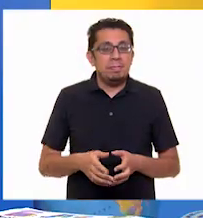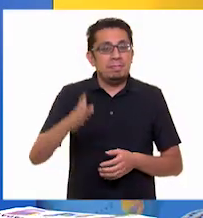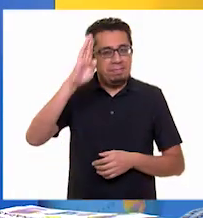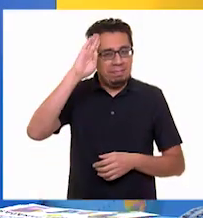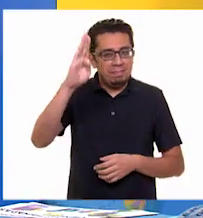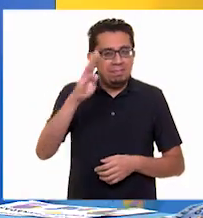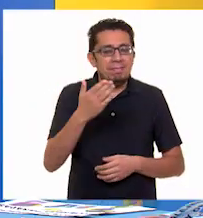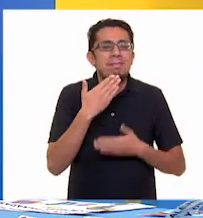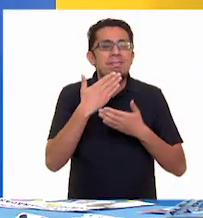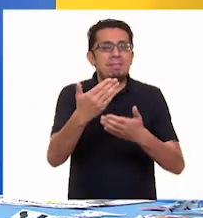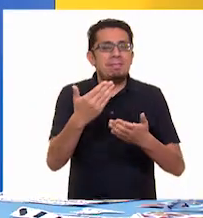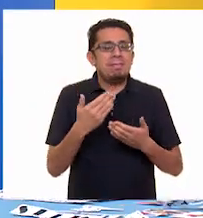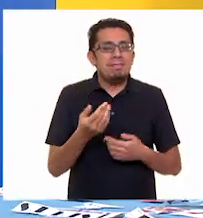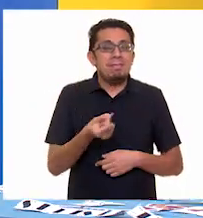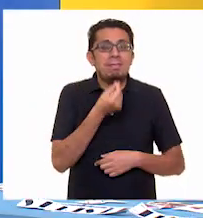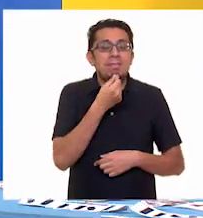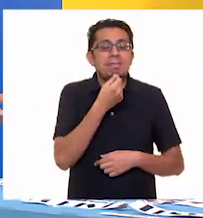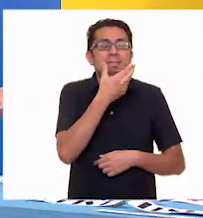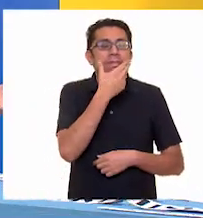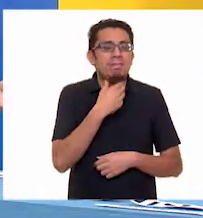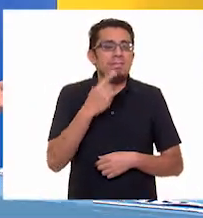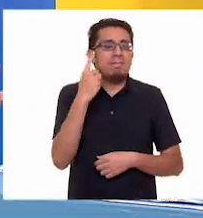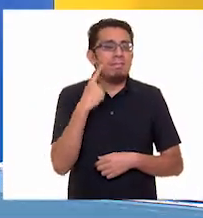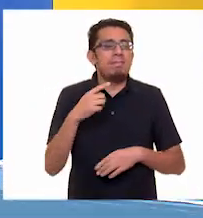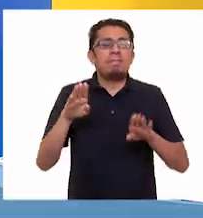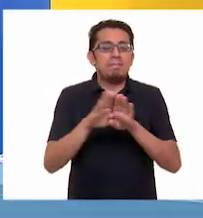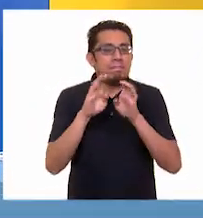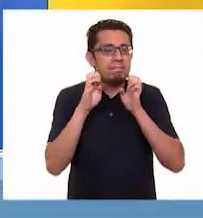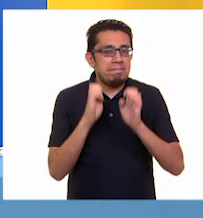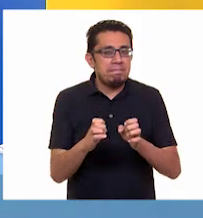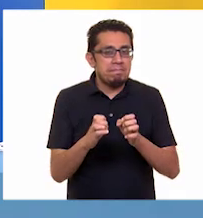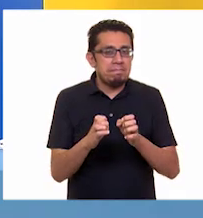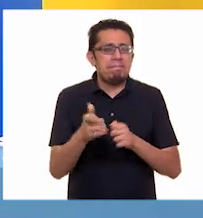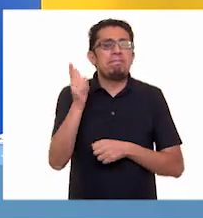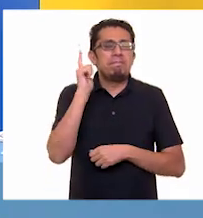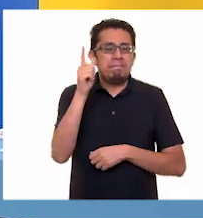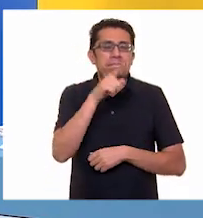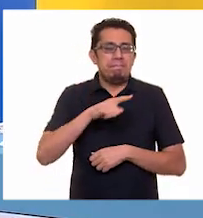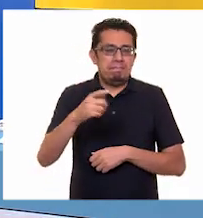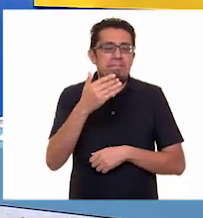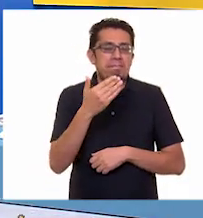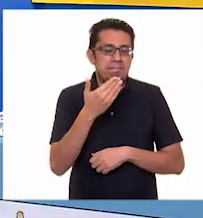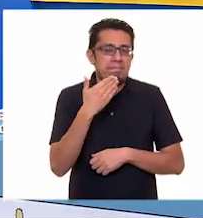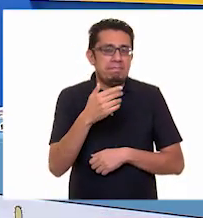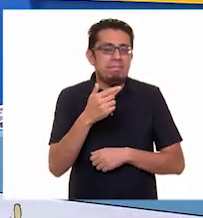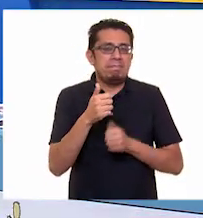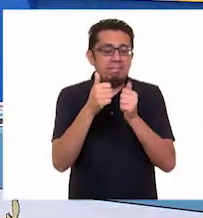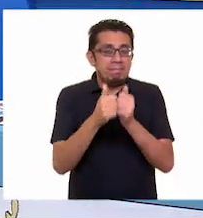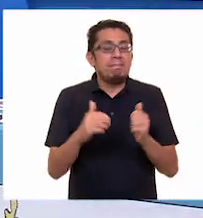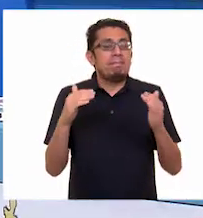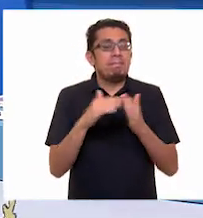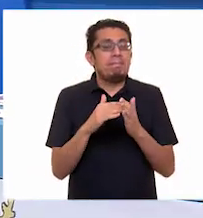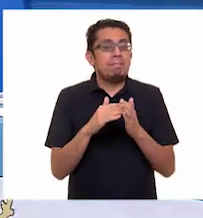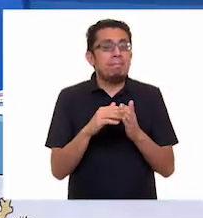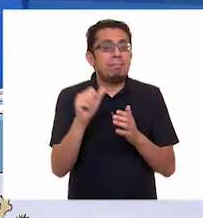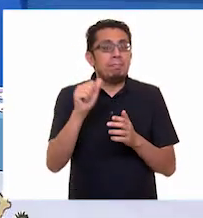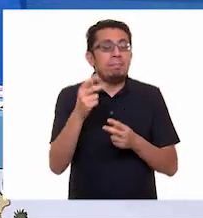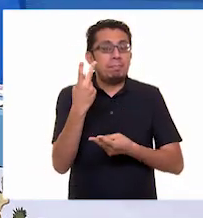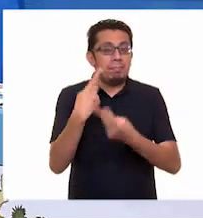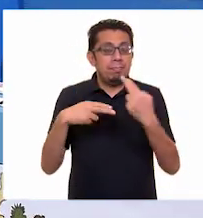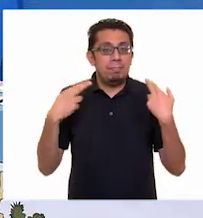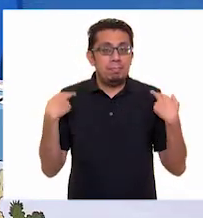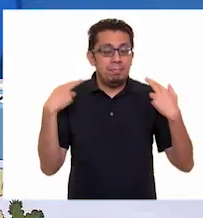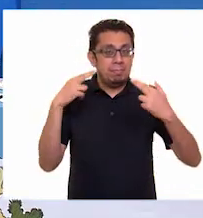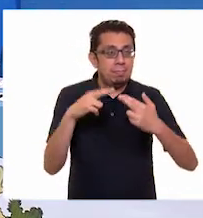¡Hola! Bienvenidos niños y niñas. ¿Cómo están? Espero que todos estén muy bien en sus casas. El día de hoy nos acompaña nuevamente nuestra